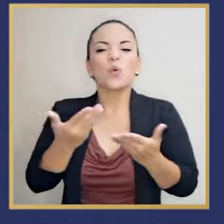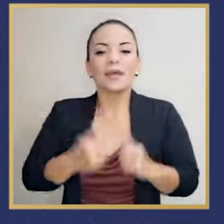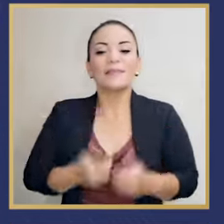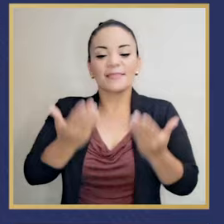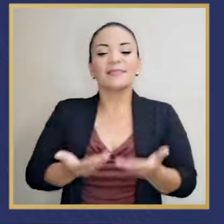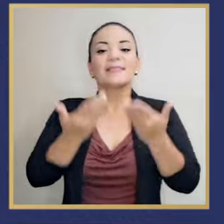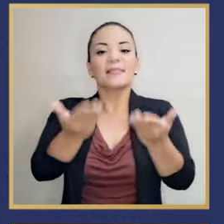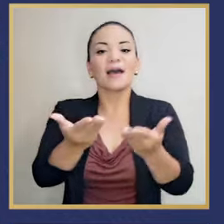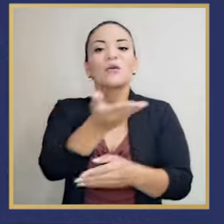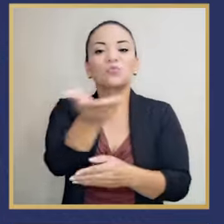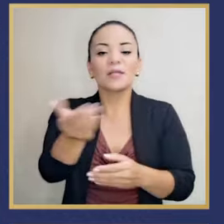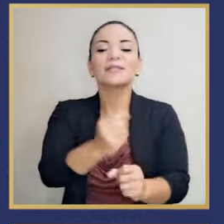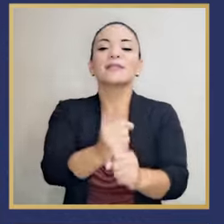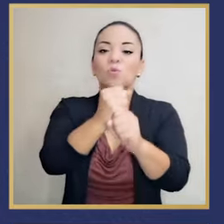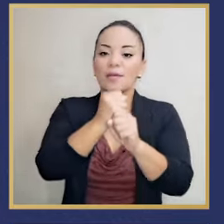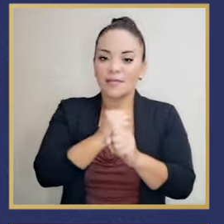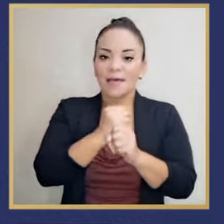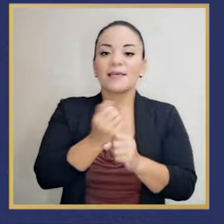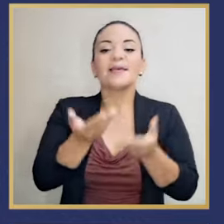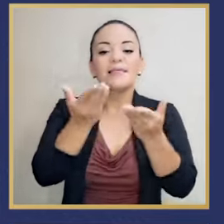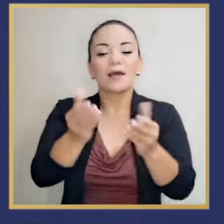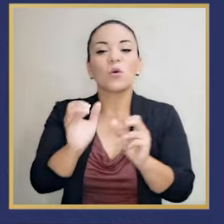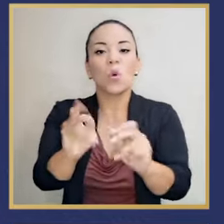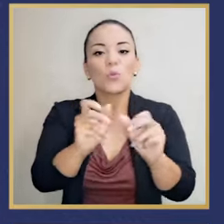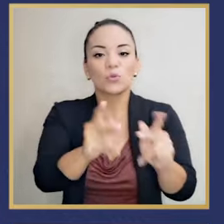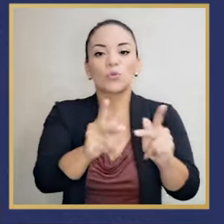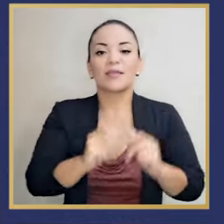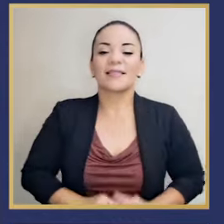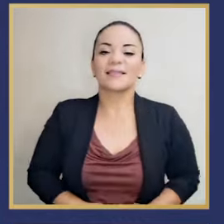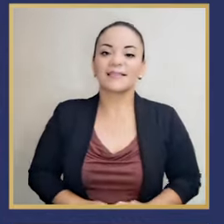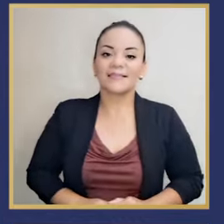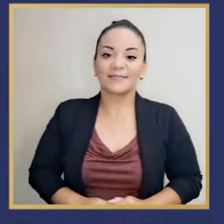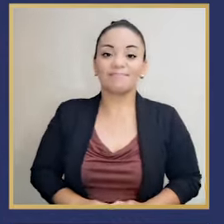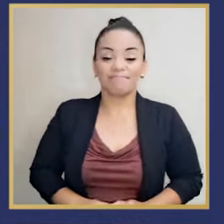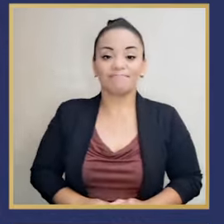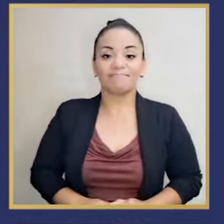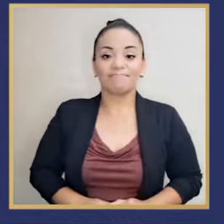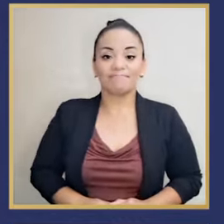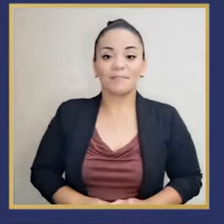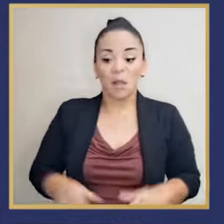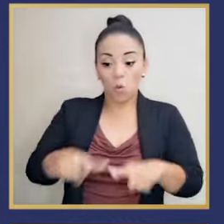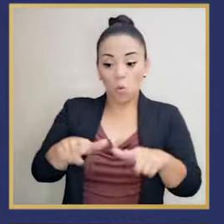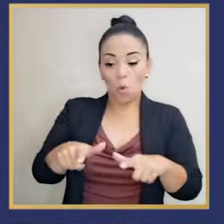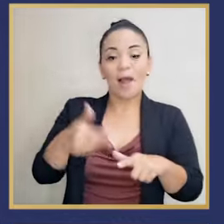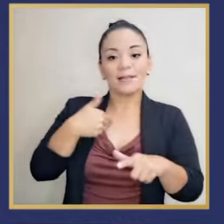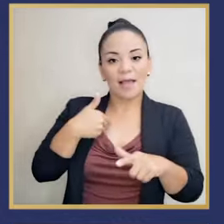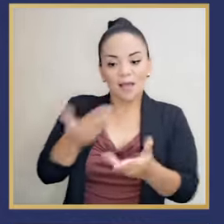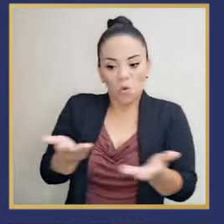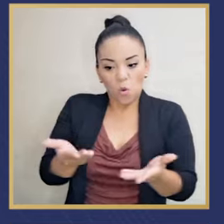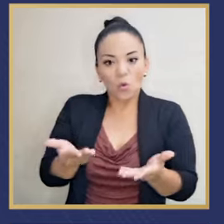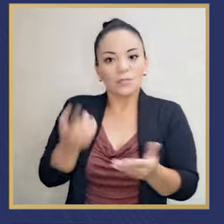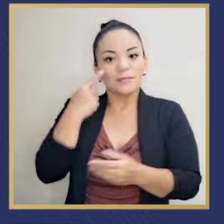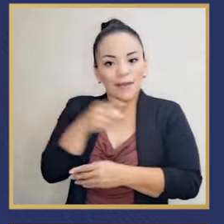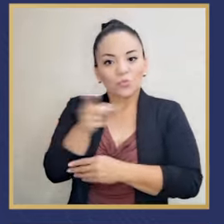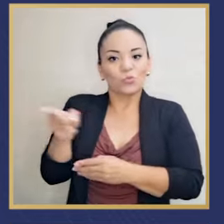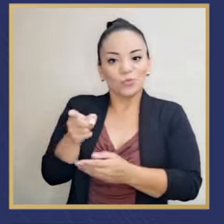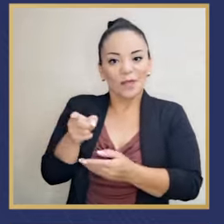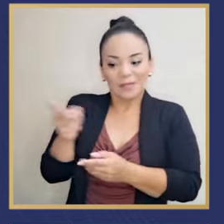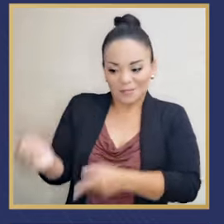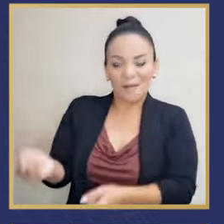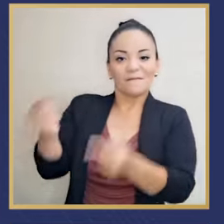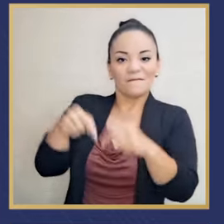es darle seguridad y oportunidades, ponerlos donde hay. Pero para